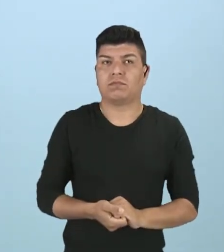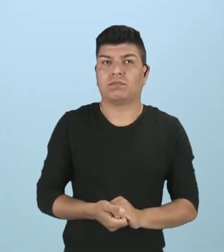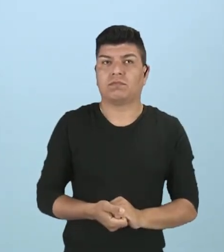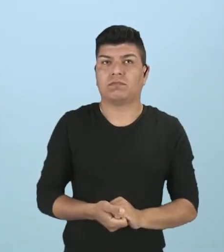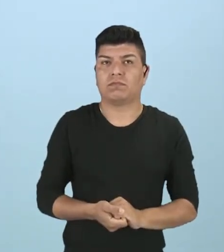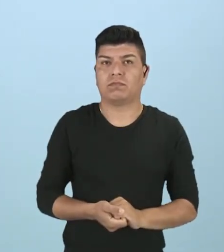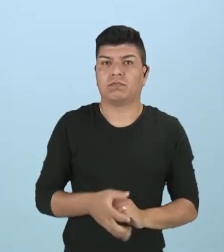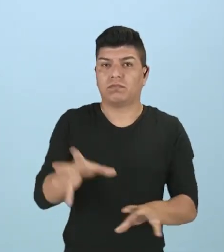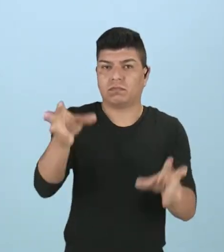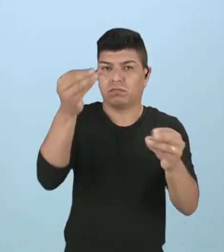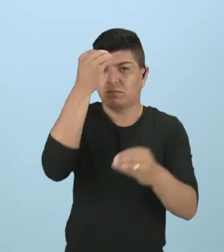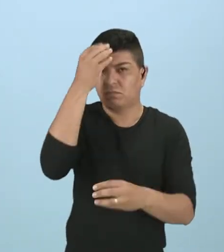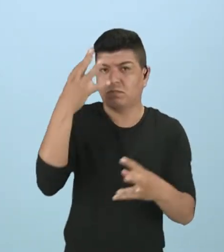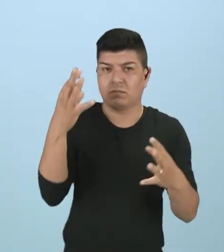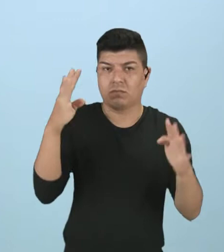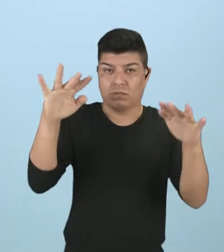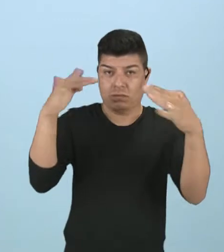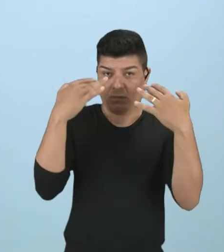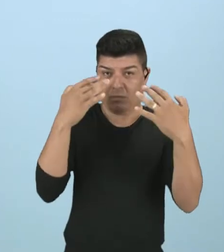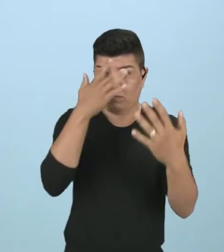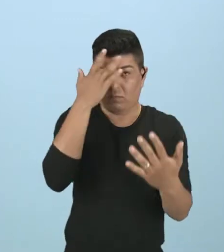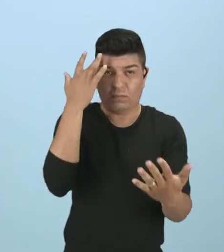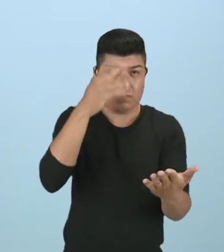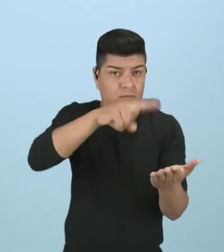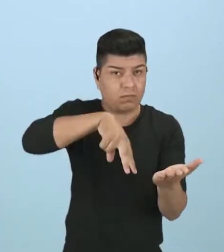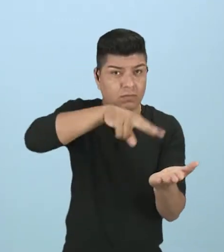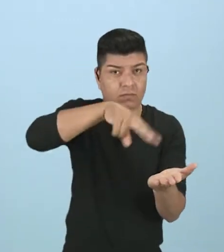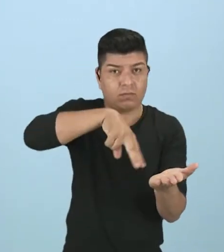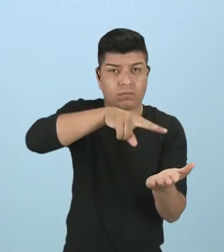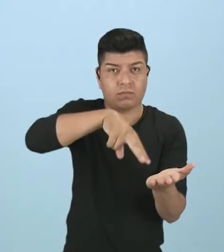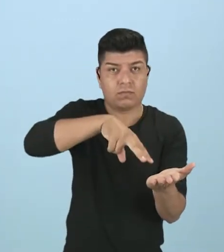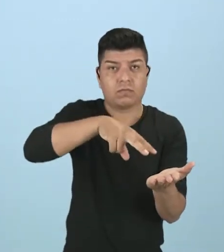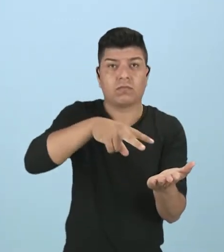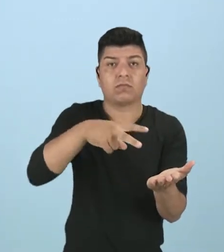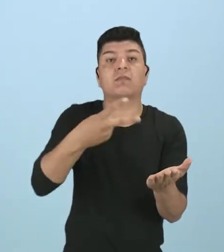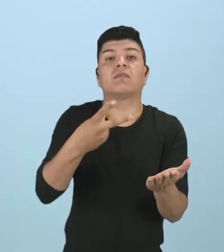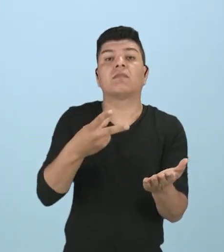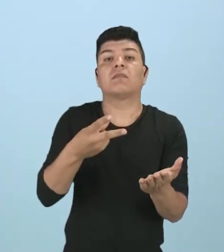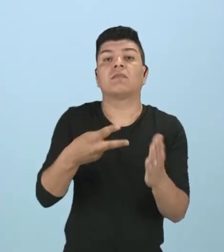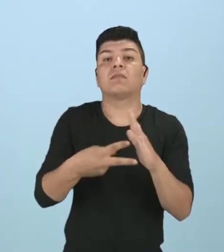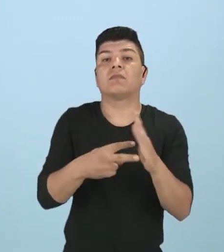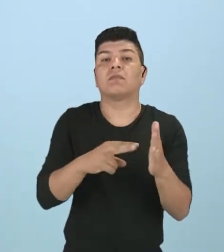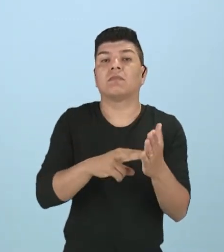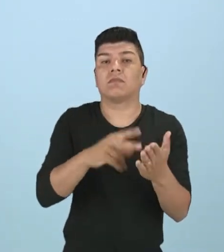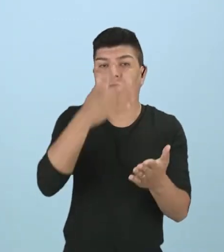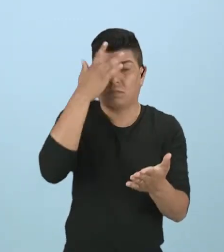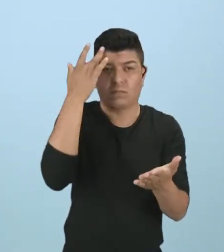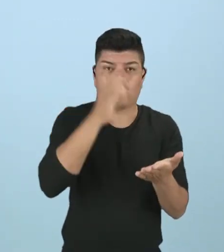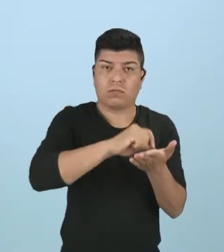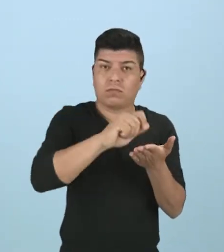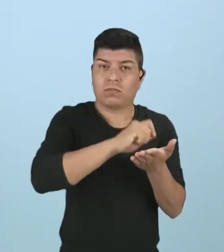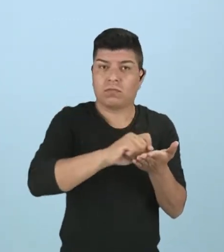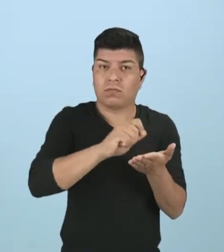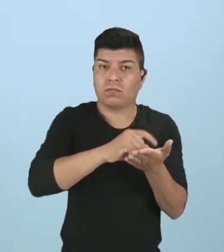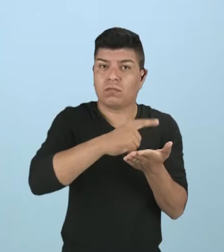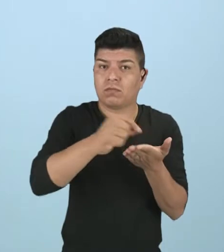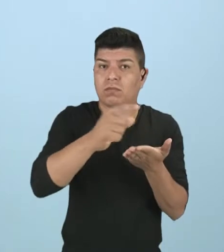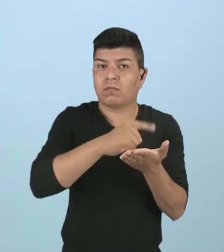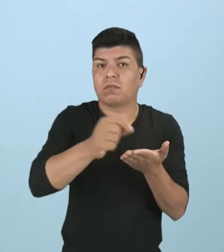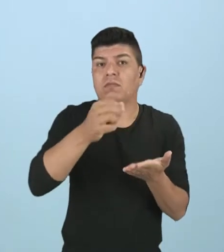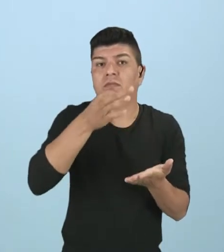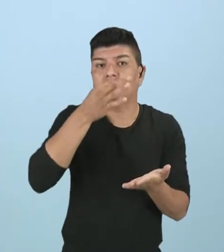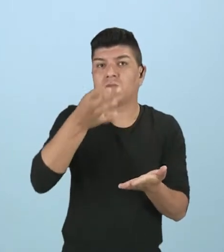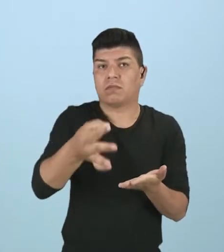para captar o para llamar la atención del lector, ¿qué es que el autor del artículo de opinión va a hacer? Va a